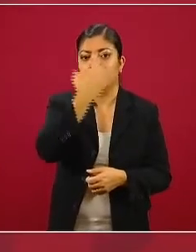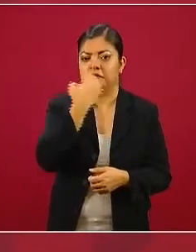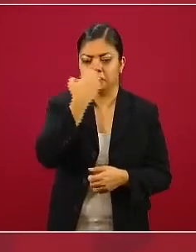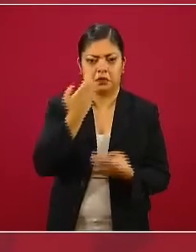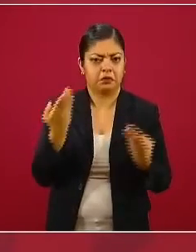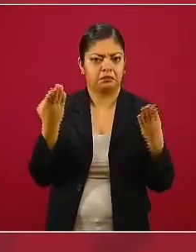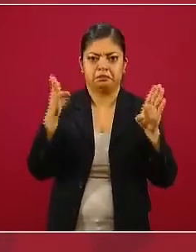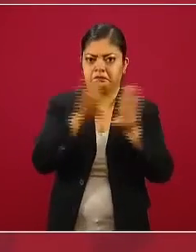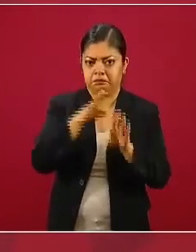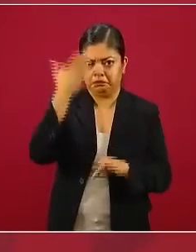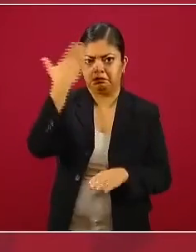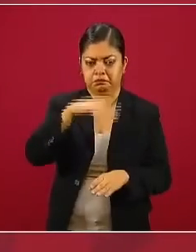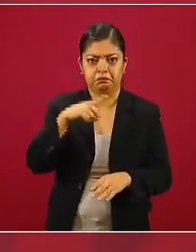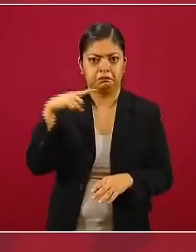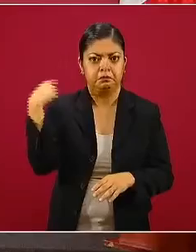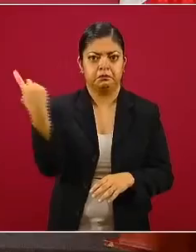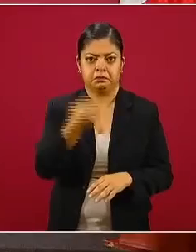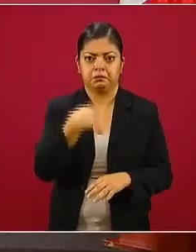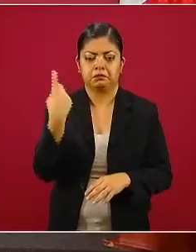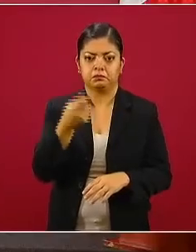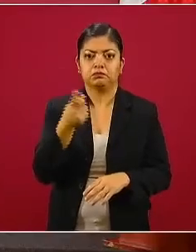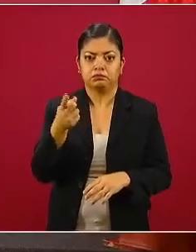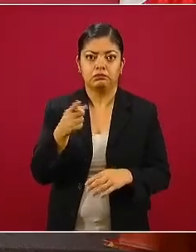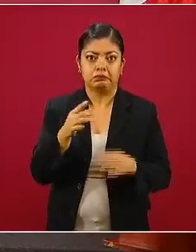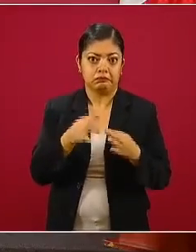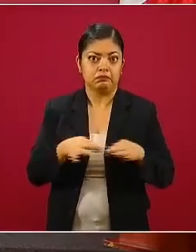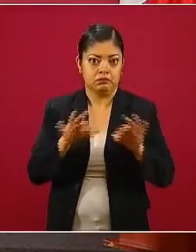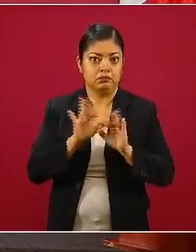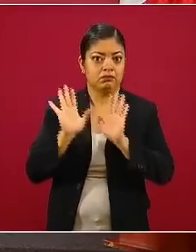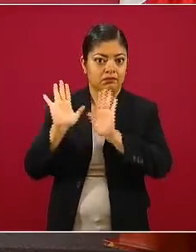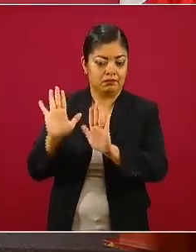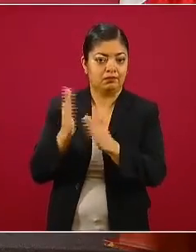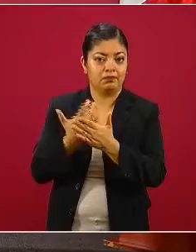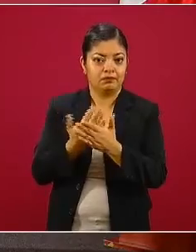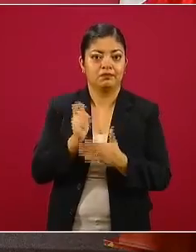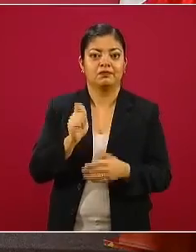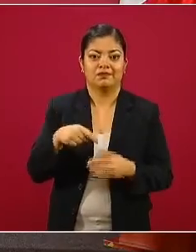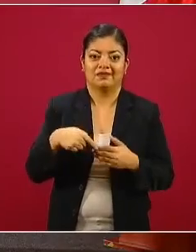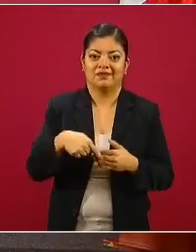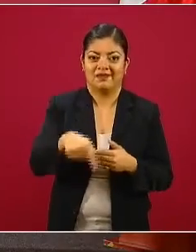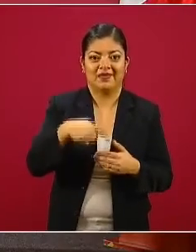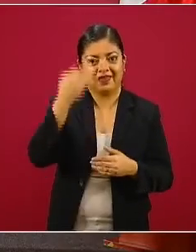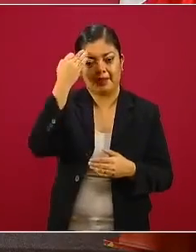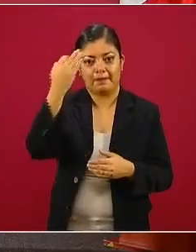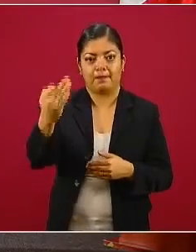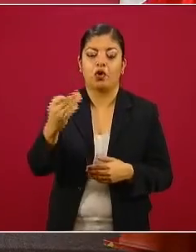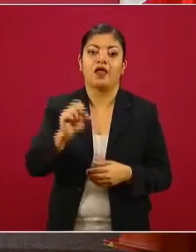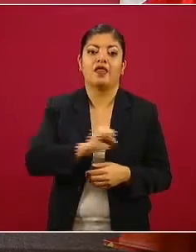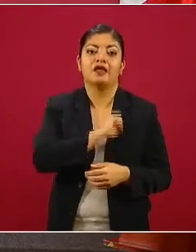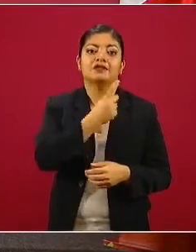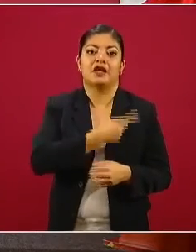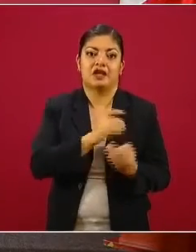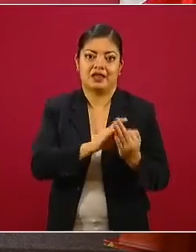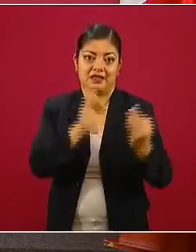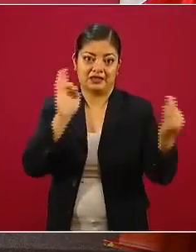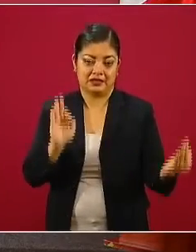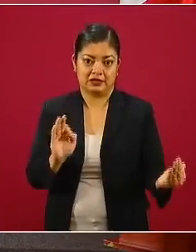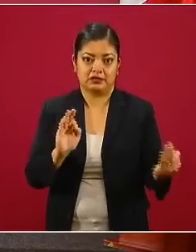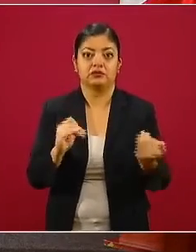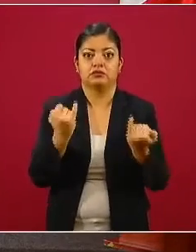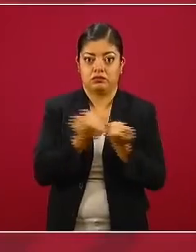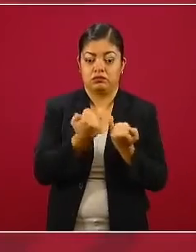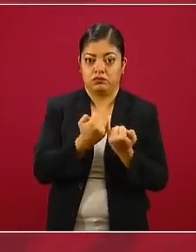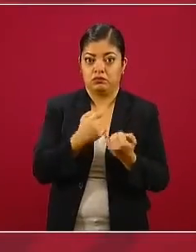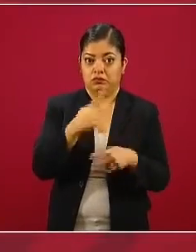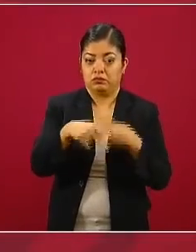permanecen cerrados, lo cual es una contribución todavía muy importante a esta jornada de sana distancia y, como se explicará enseguida,